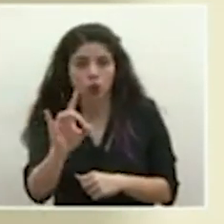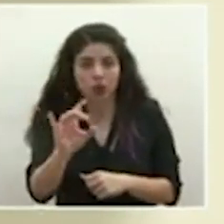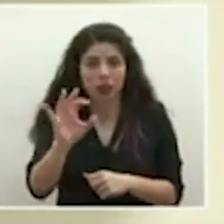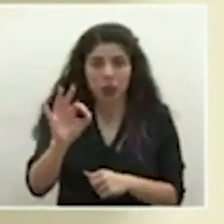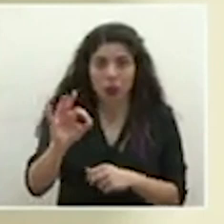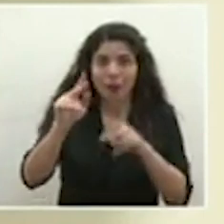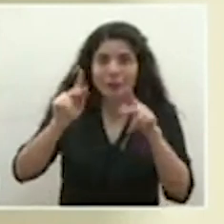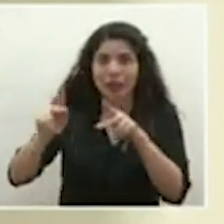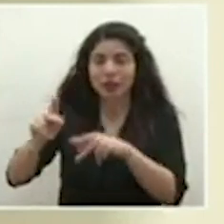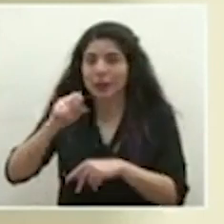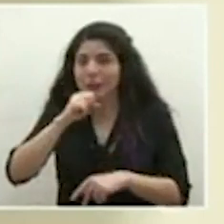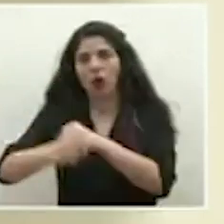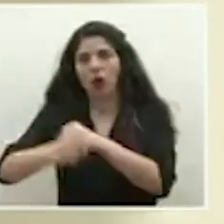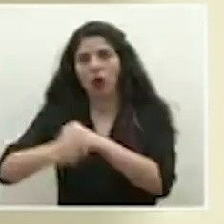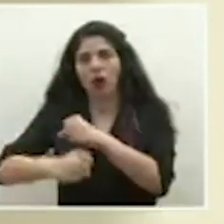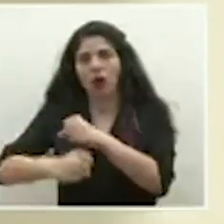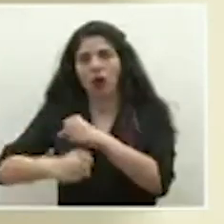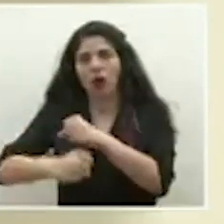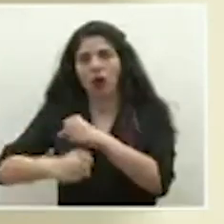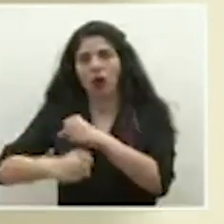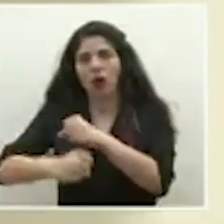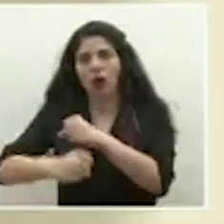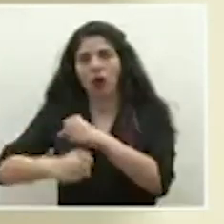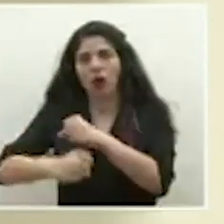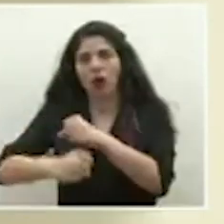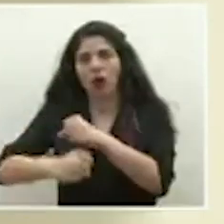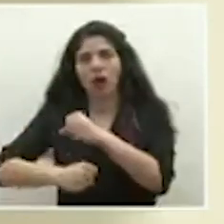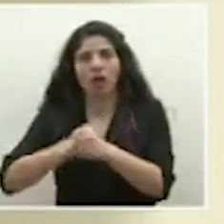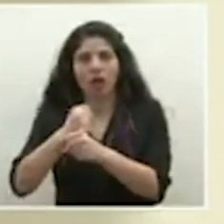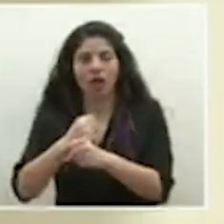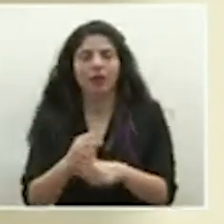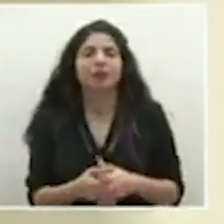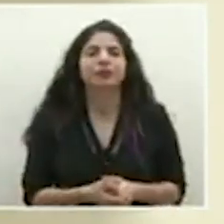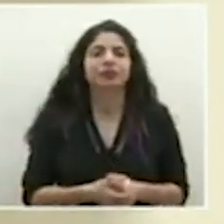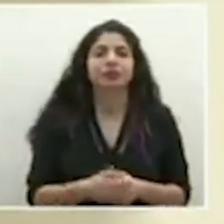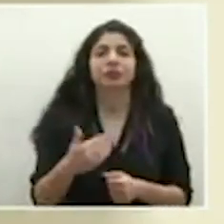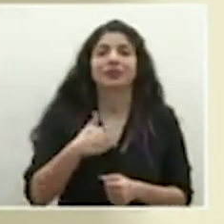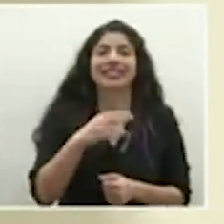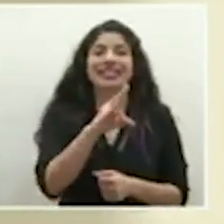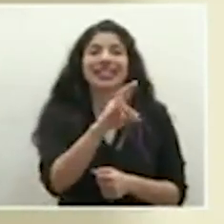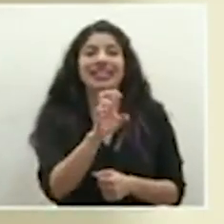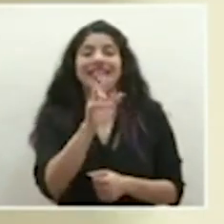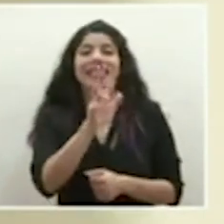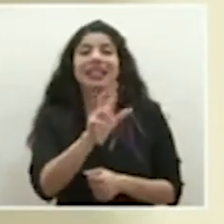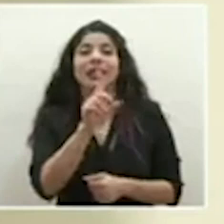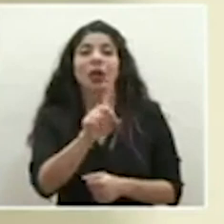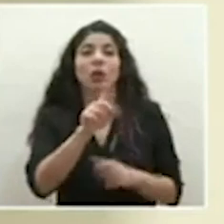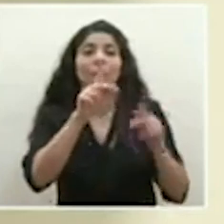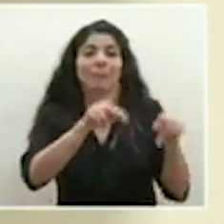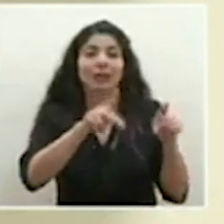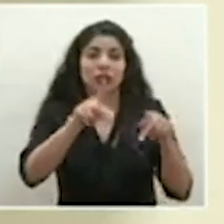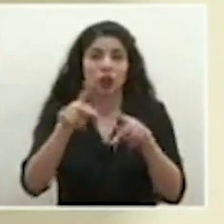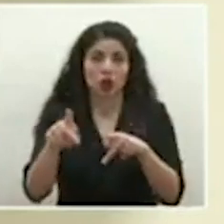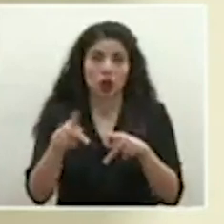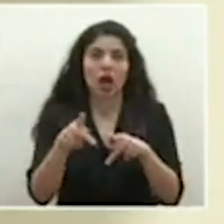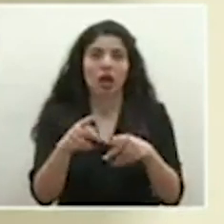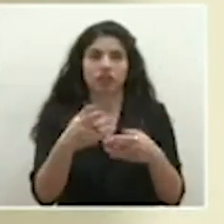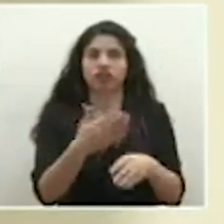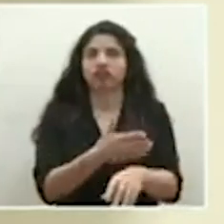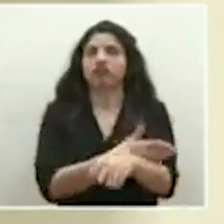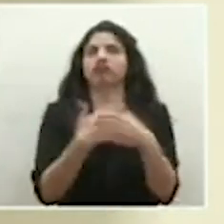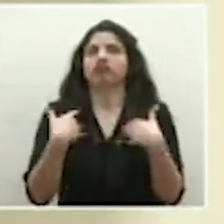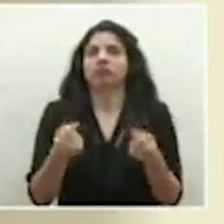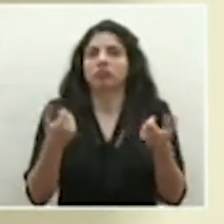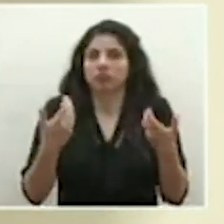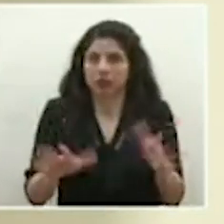personas mayores y 183 menores de edad. Tenemos 731 personas en estatus de recuperación,